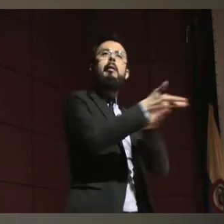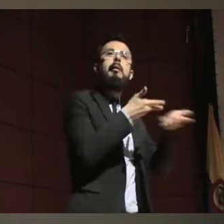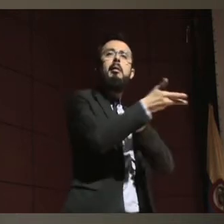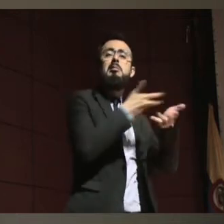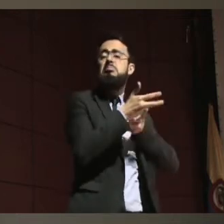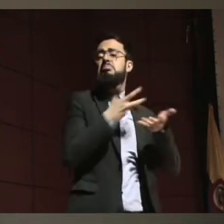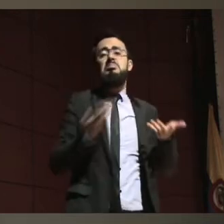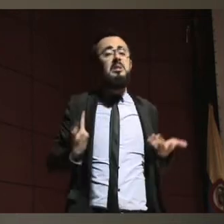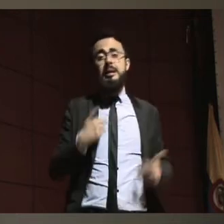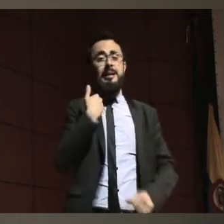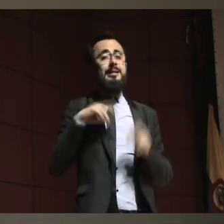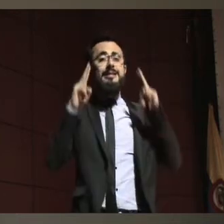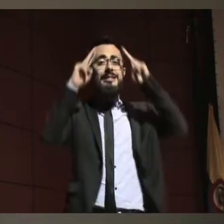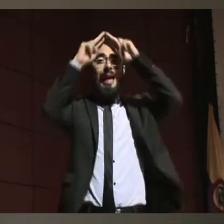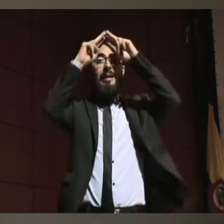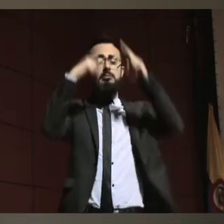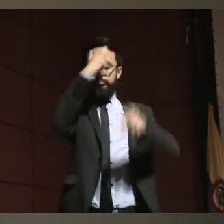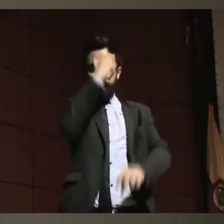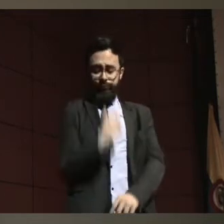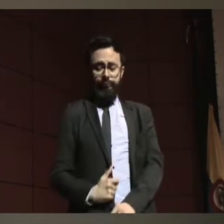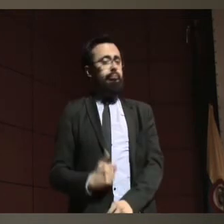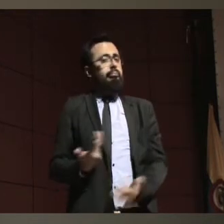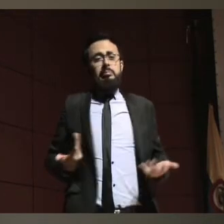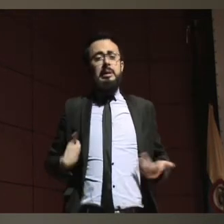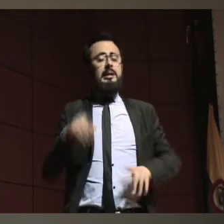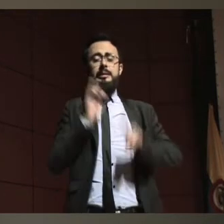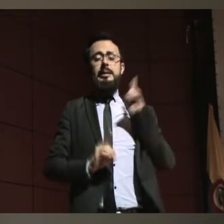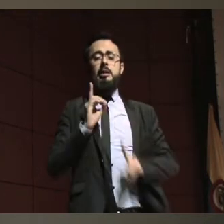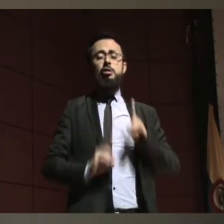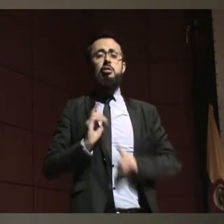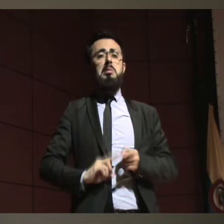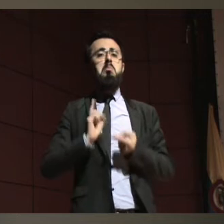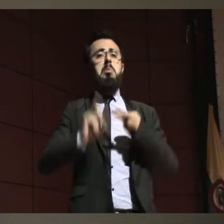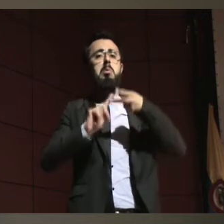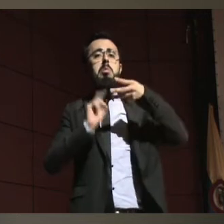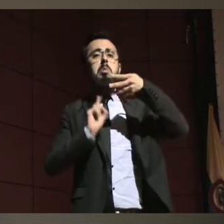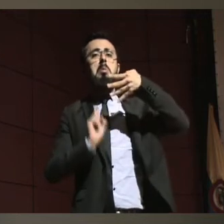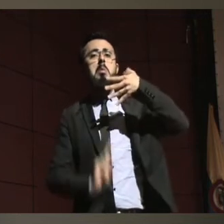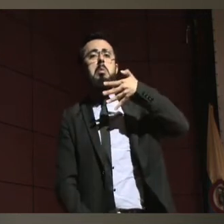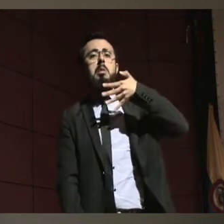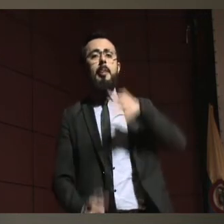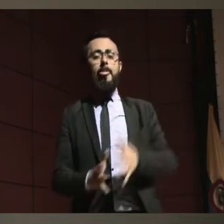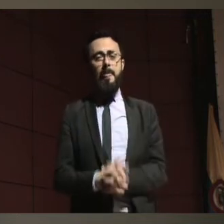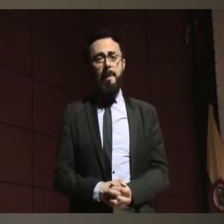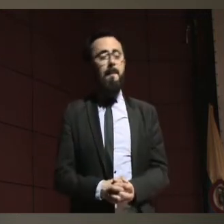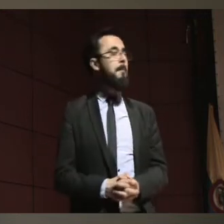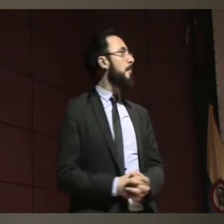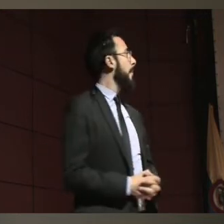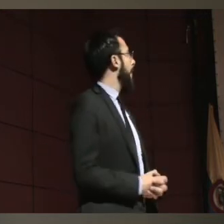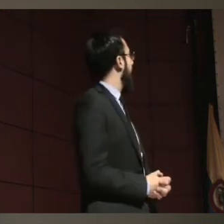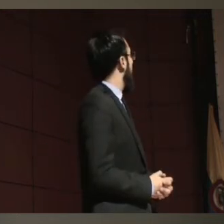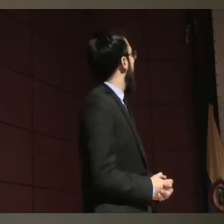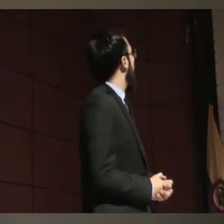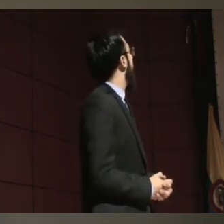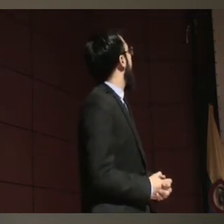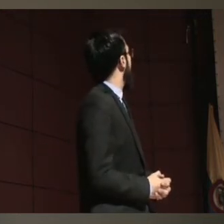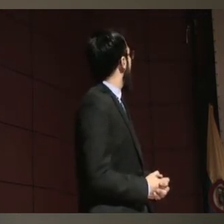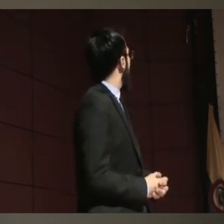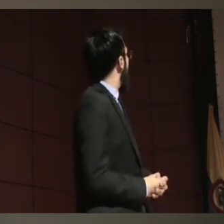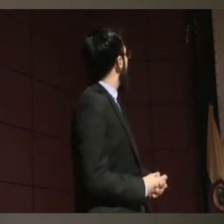ser, del ser humano. Pero también tenemos un ámbito o varios ámbitos